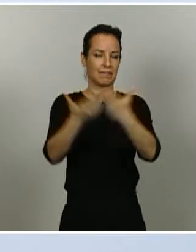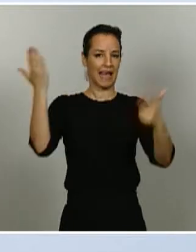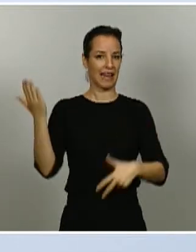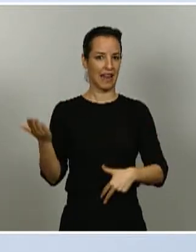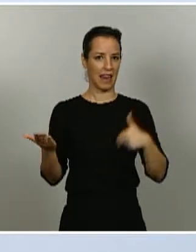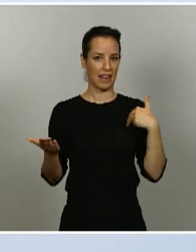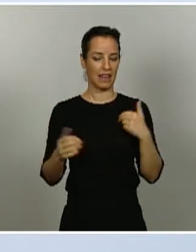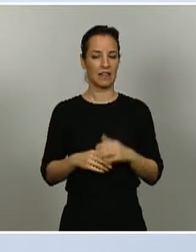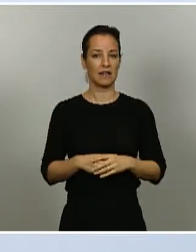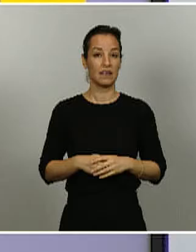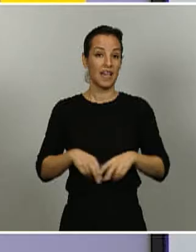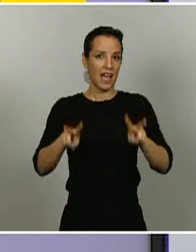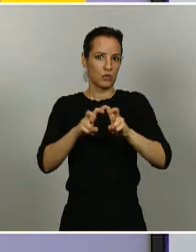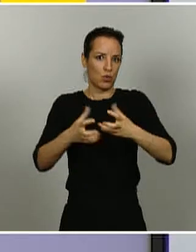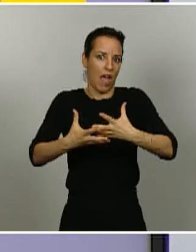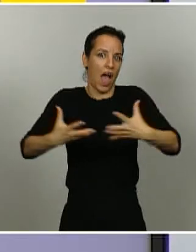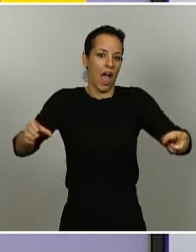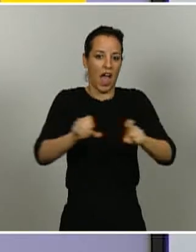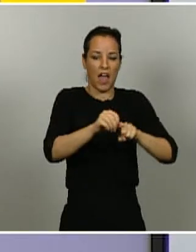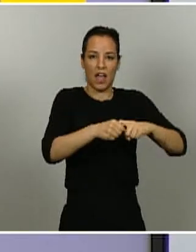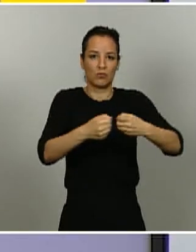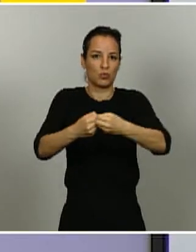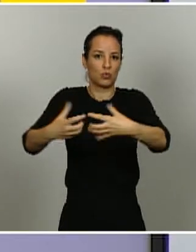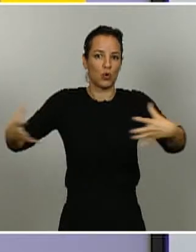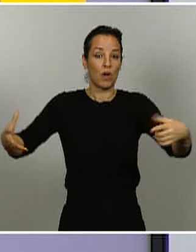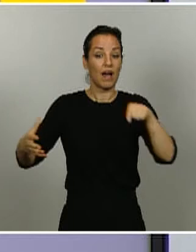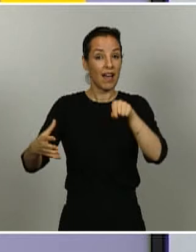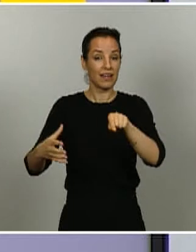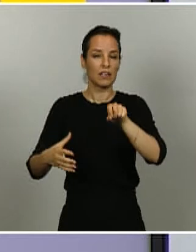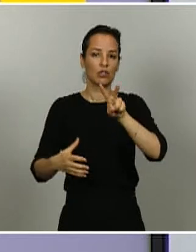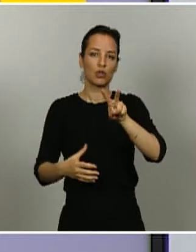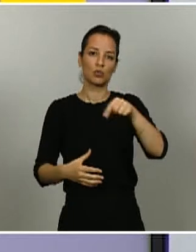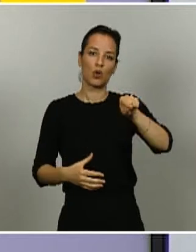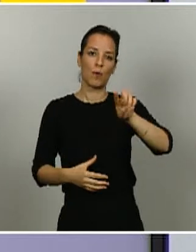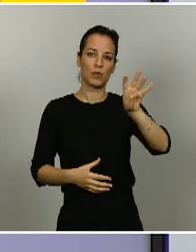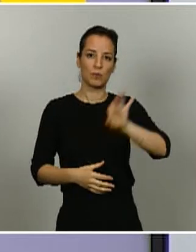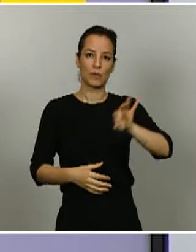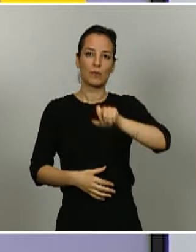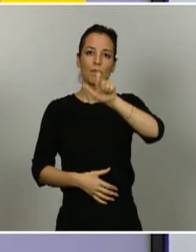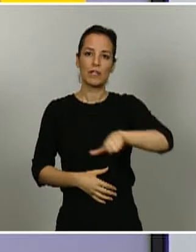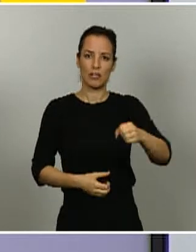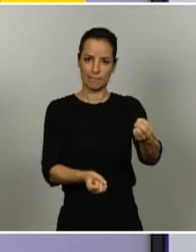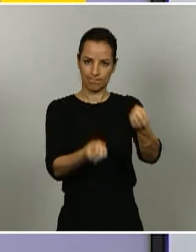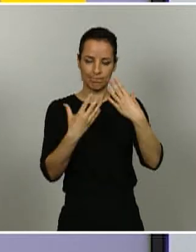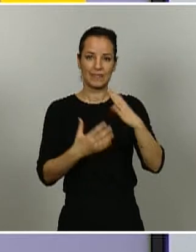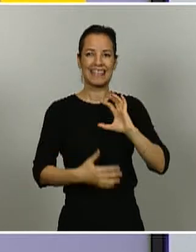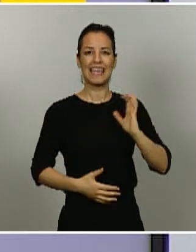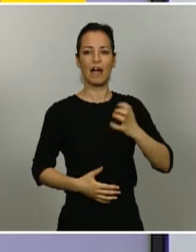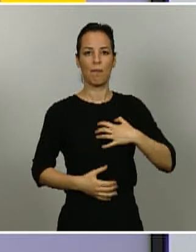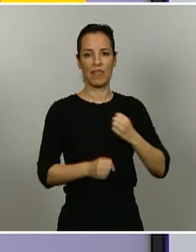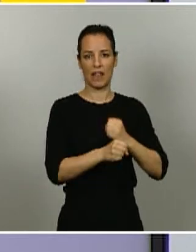participantes tenemos recogidos un 2,4% de personas que declaran tener una incapacidad laboral.